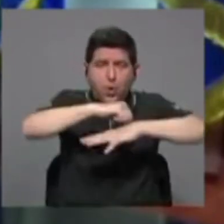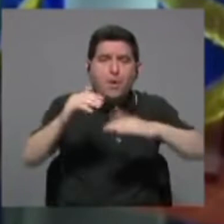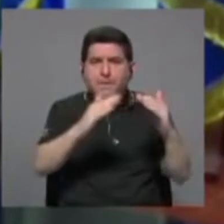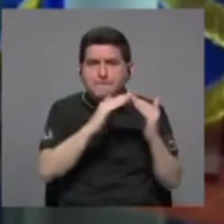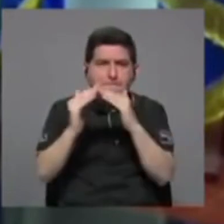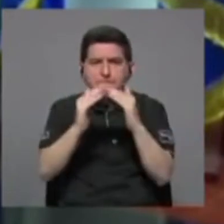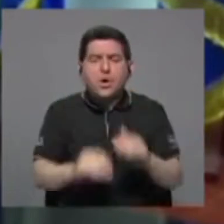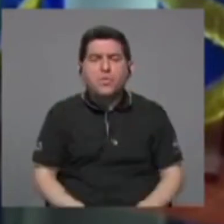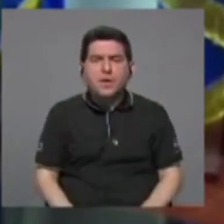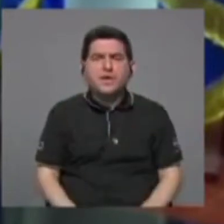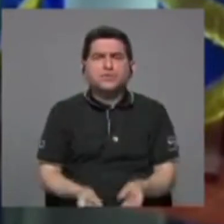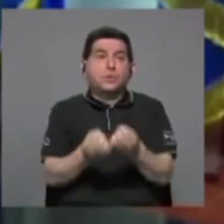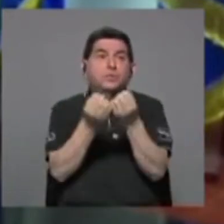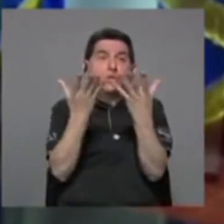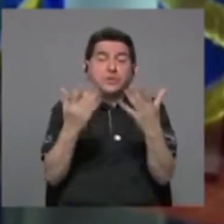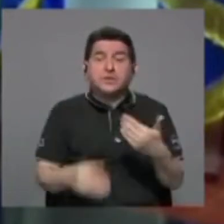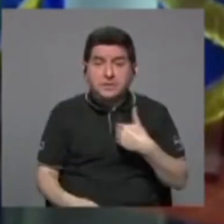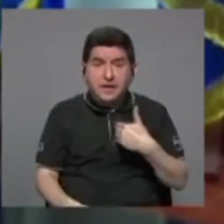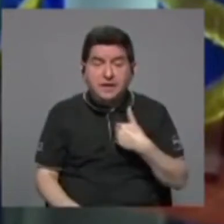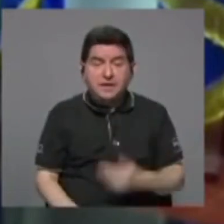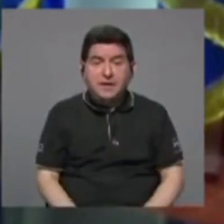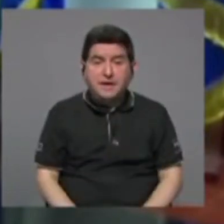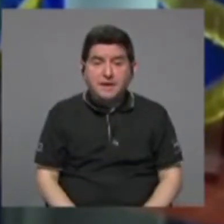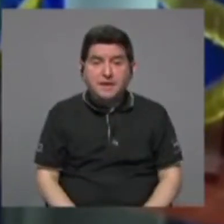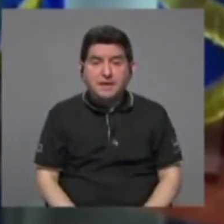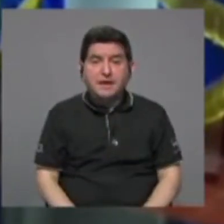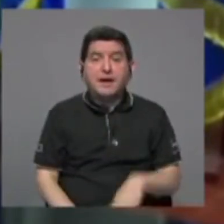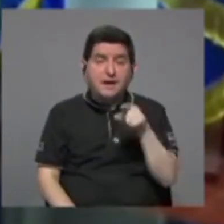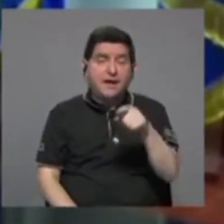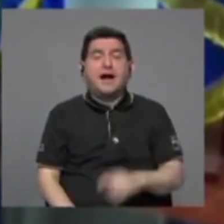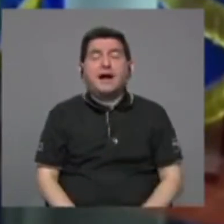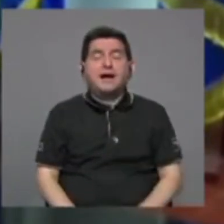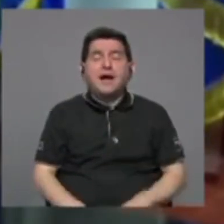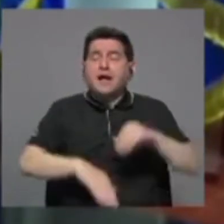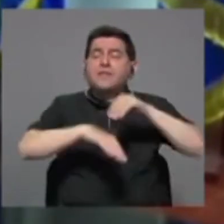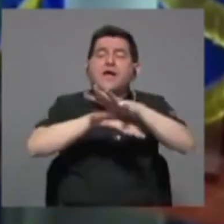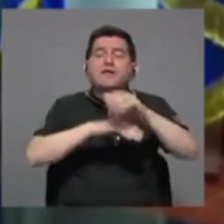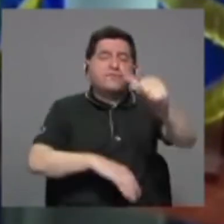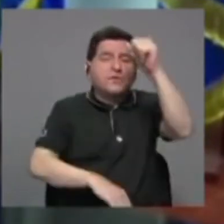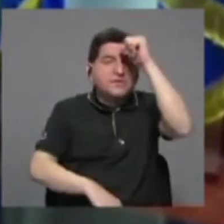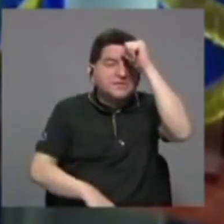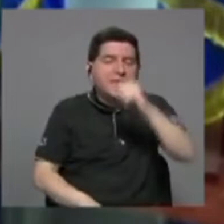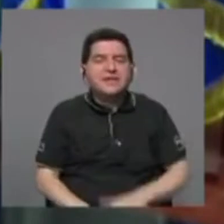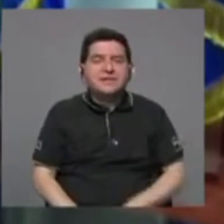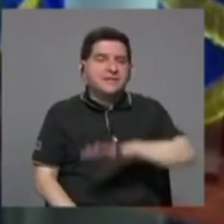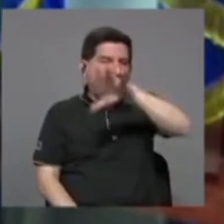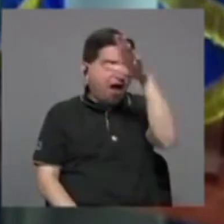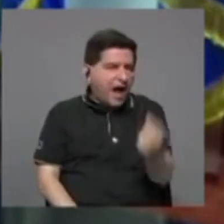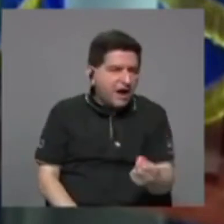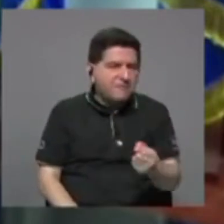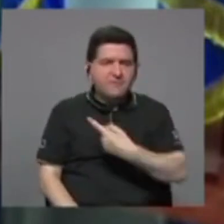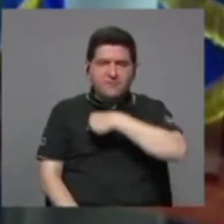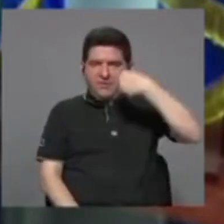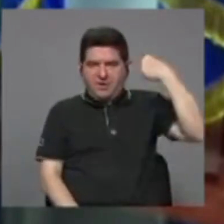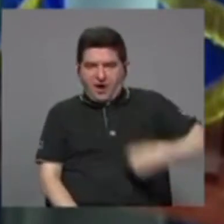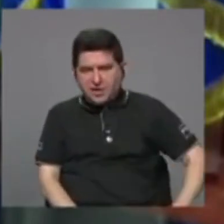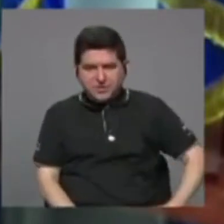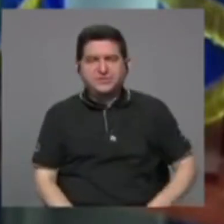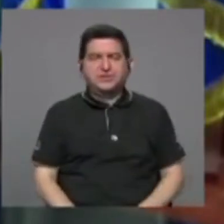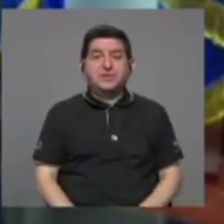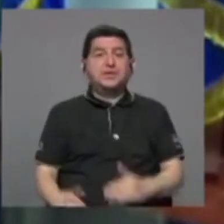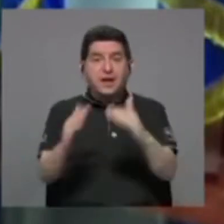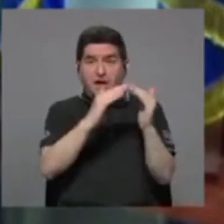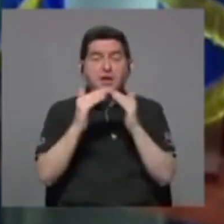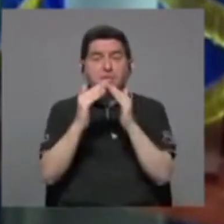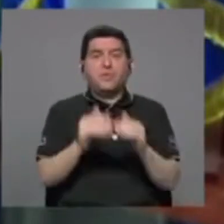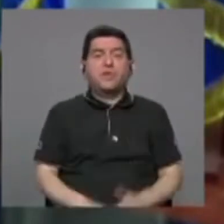muy diversa, donde tiene población de raíces de la India, también de África, de China y obviamente de población